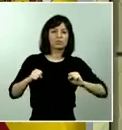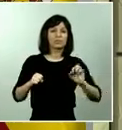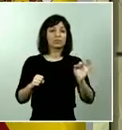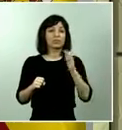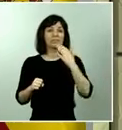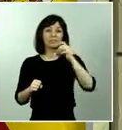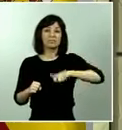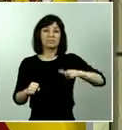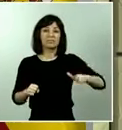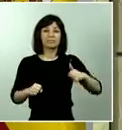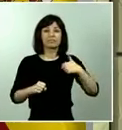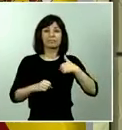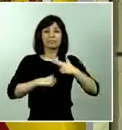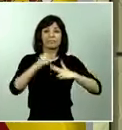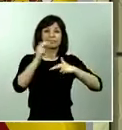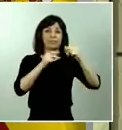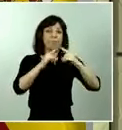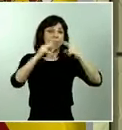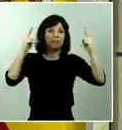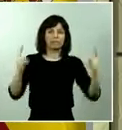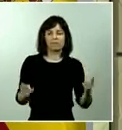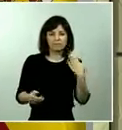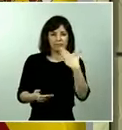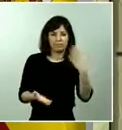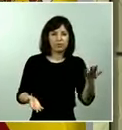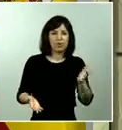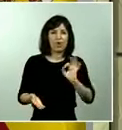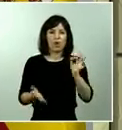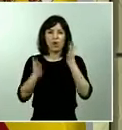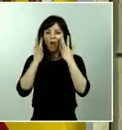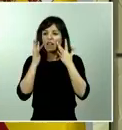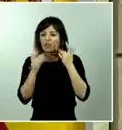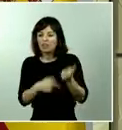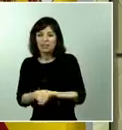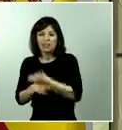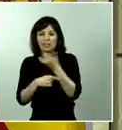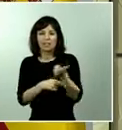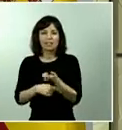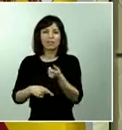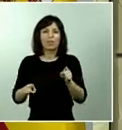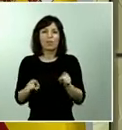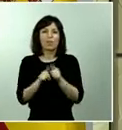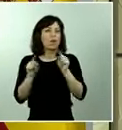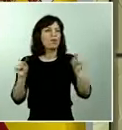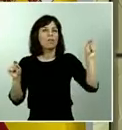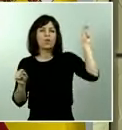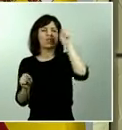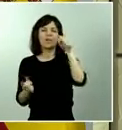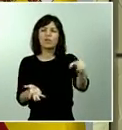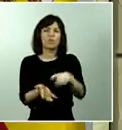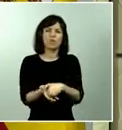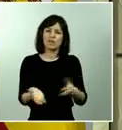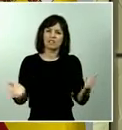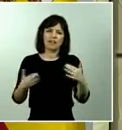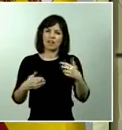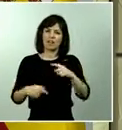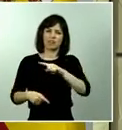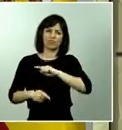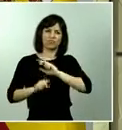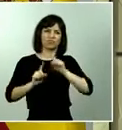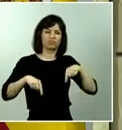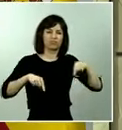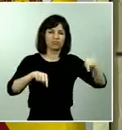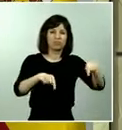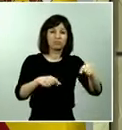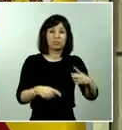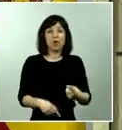puente, estén donde estén, como aquellos que necesiten la desinfección, estén donde estén, que no tenga ninguna duda que ahí vamos a estar. Ojalá pudiéramos llegar